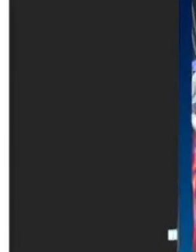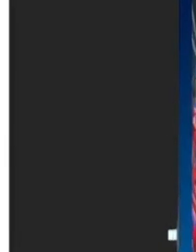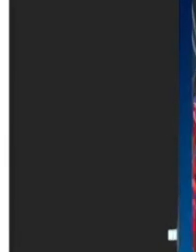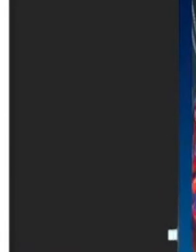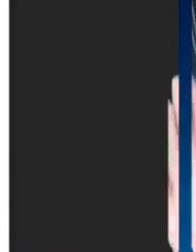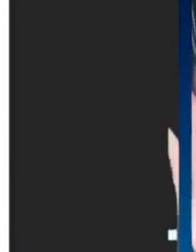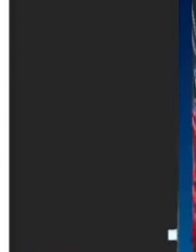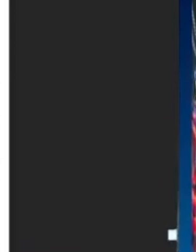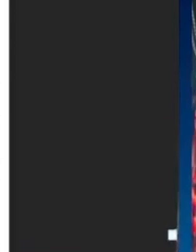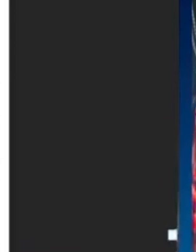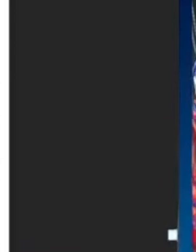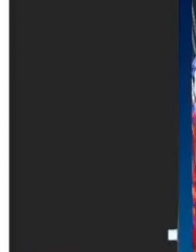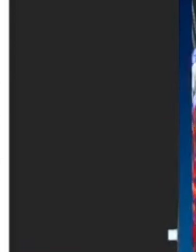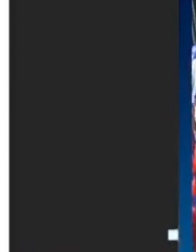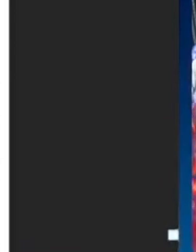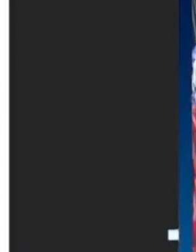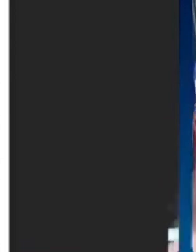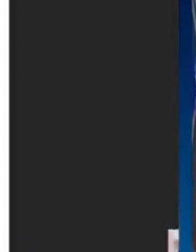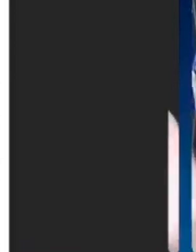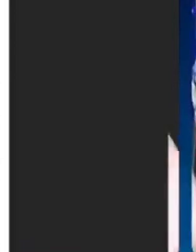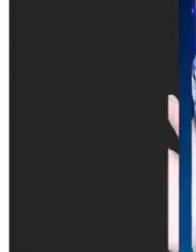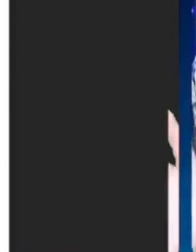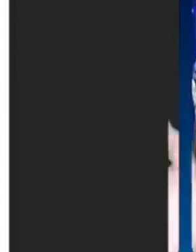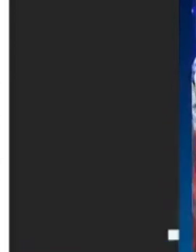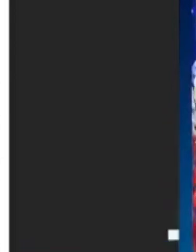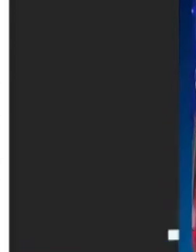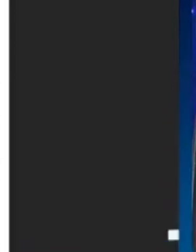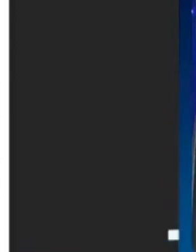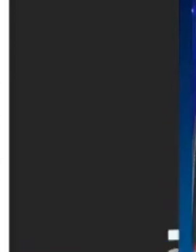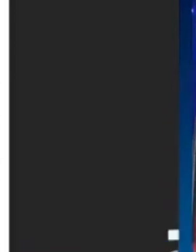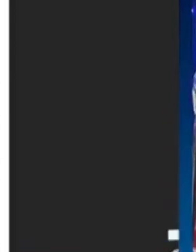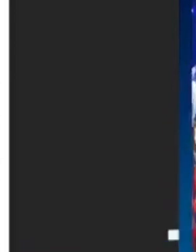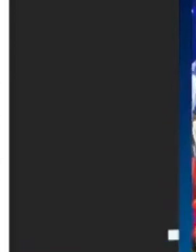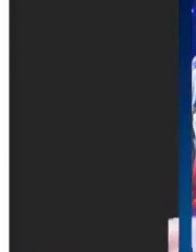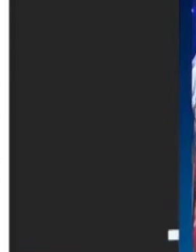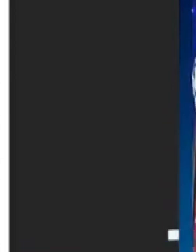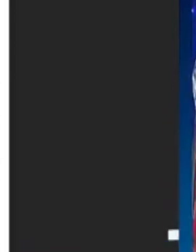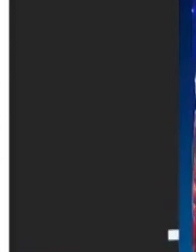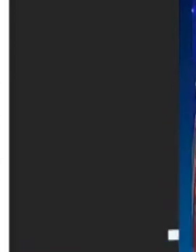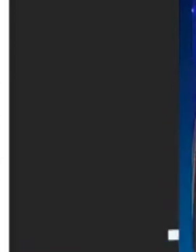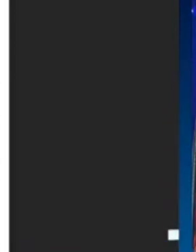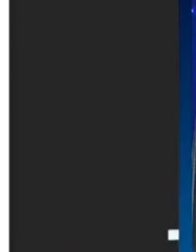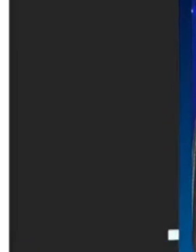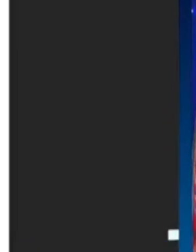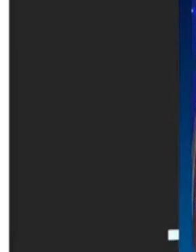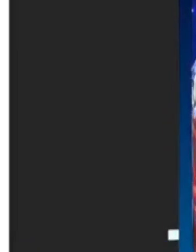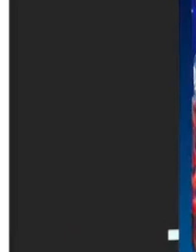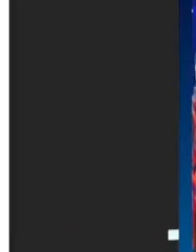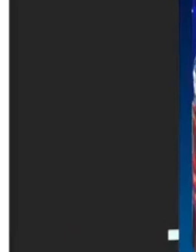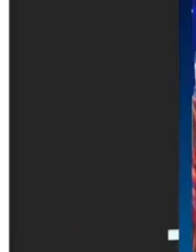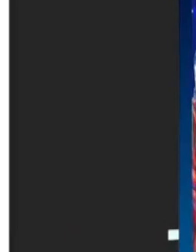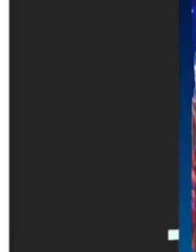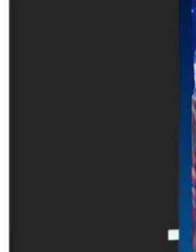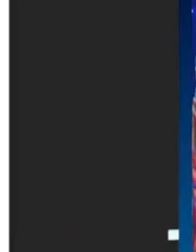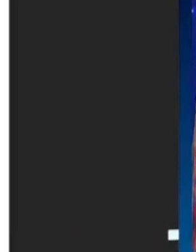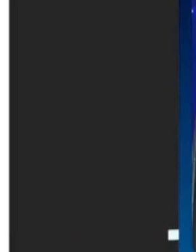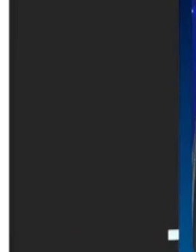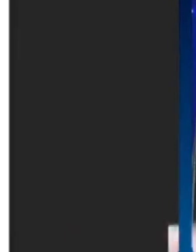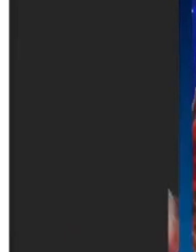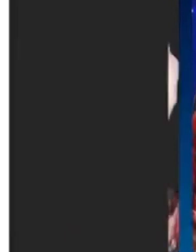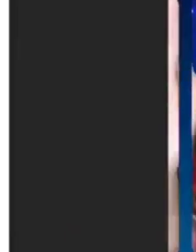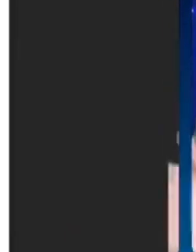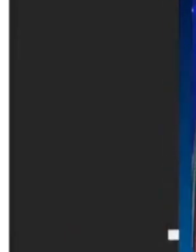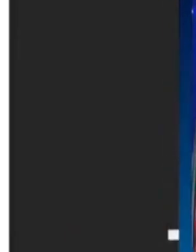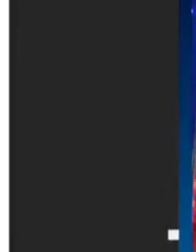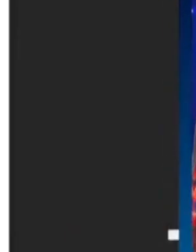que acepta que pues ya es efectivo pues que hicieron la reunión de forma incorrecta escondidas y que pues que él que